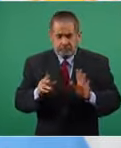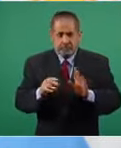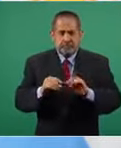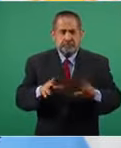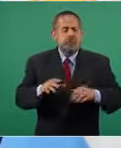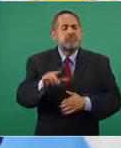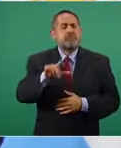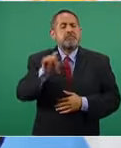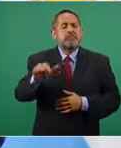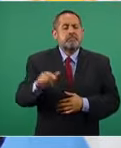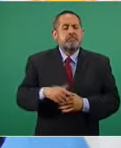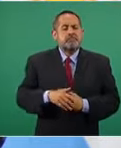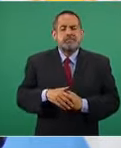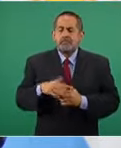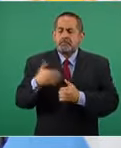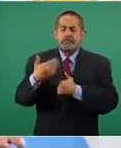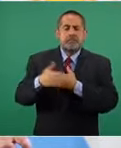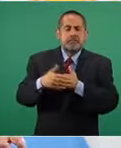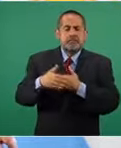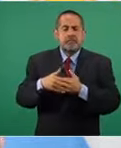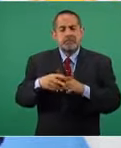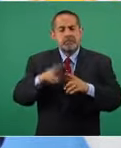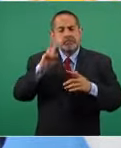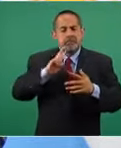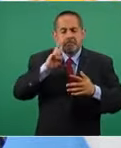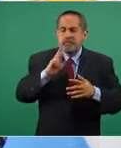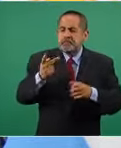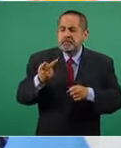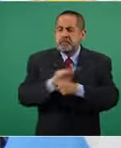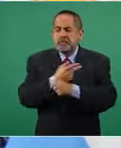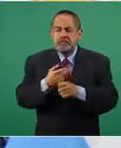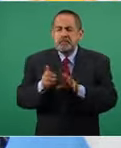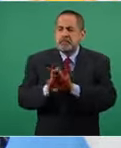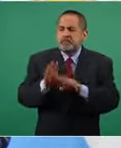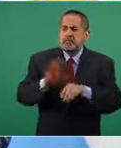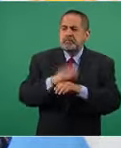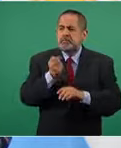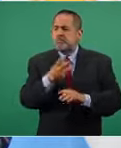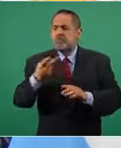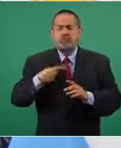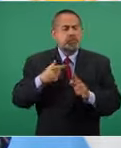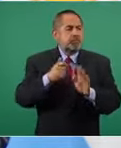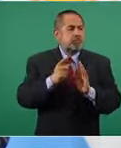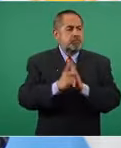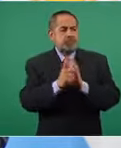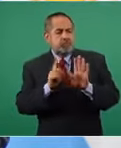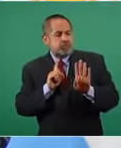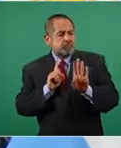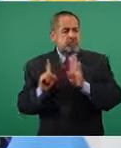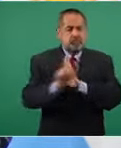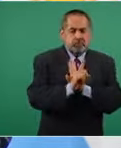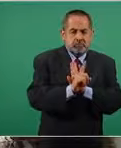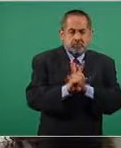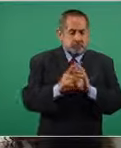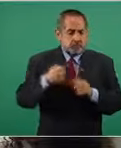después habrá una instancia de ver exactamente cómo ocurrió esto porque ninguno de nosotros lo sabe porque si lo hubiéramos sabido no lo hubiéramos avalado